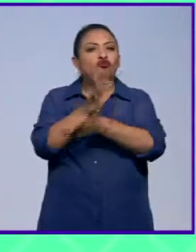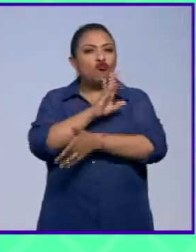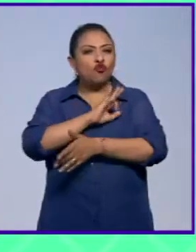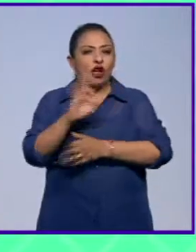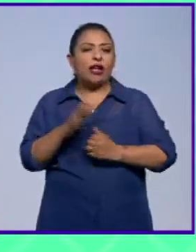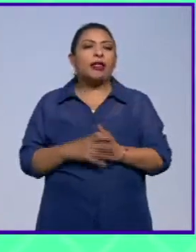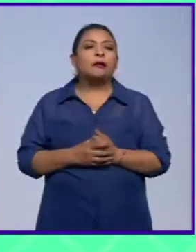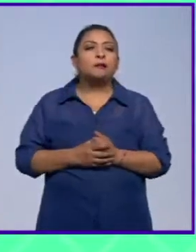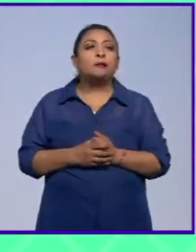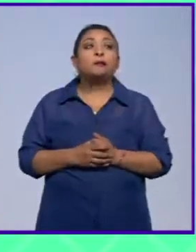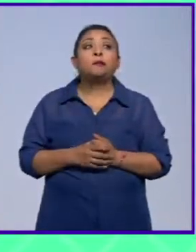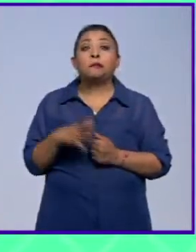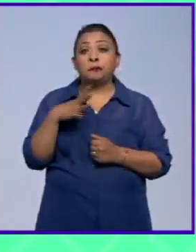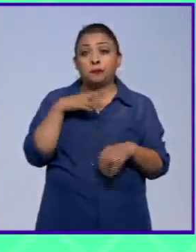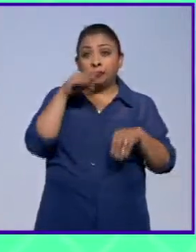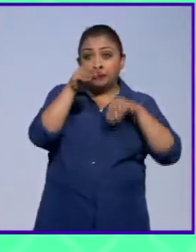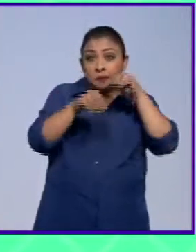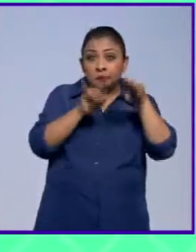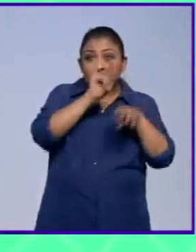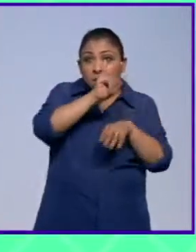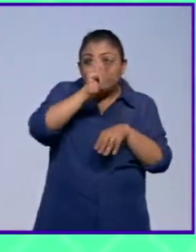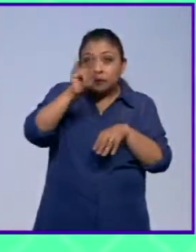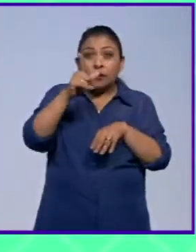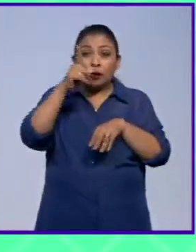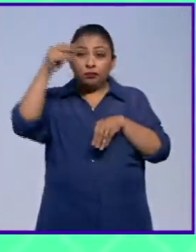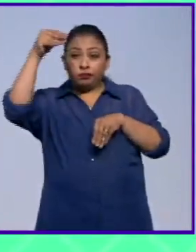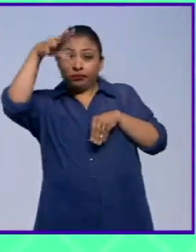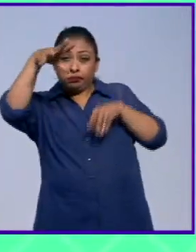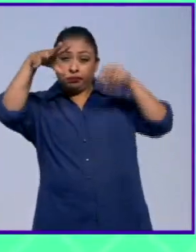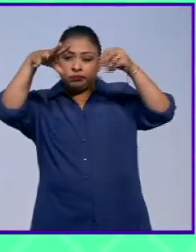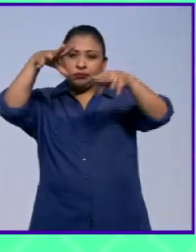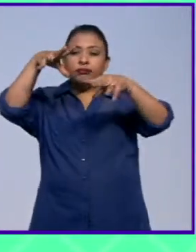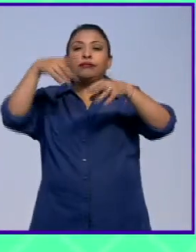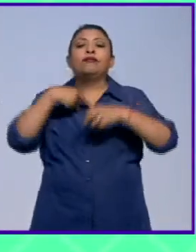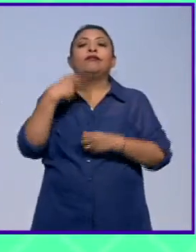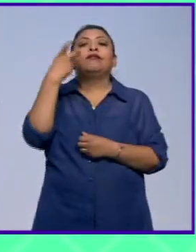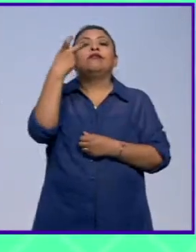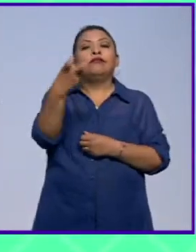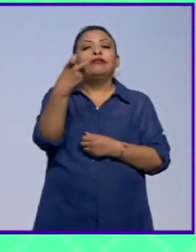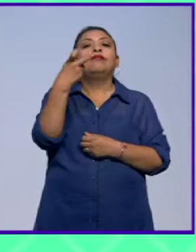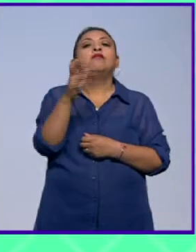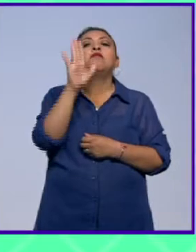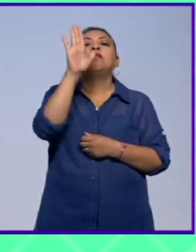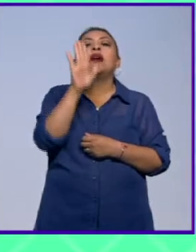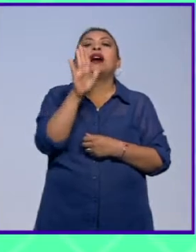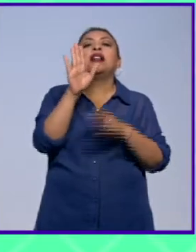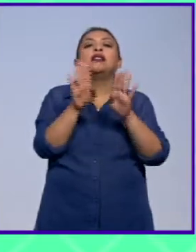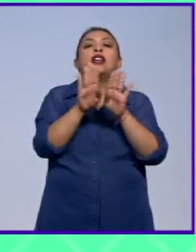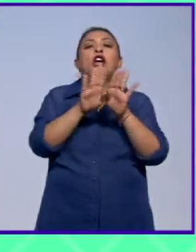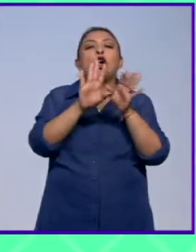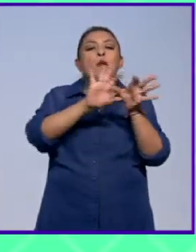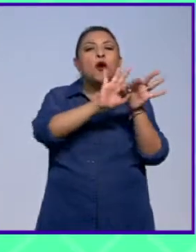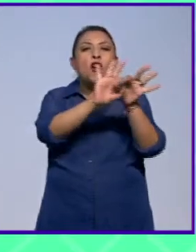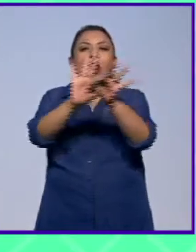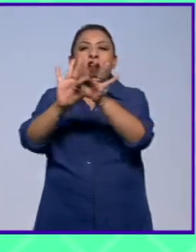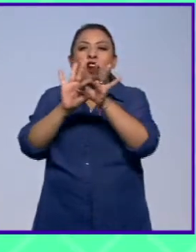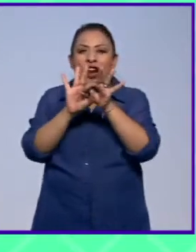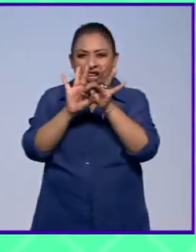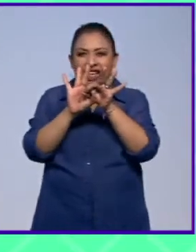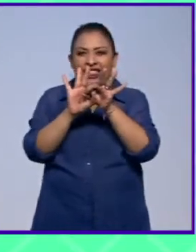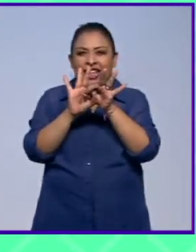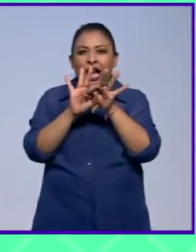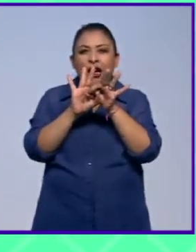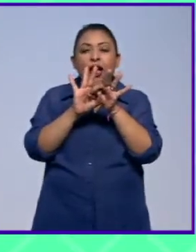Como está el montaje y como está la iluminación, la como una especie de red que